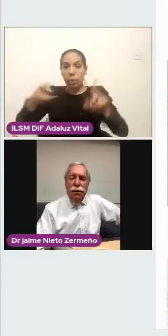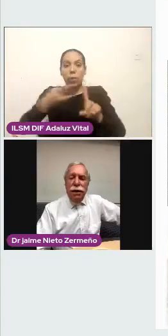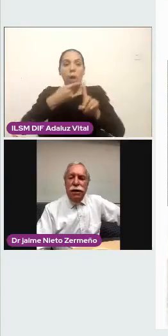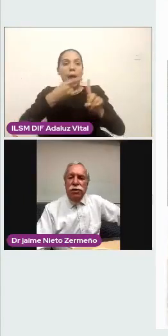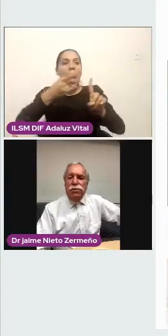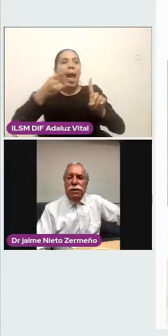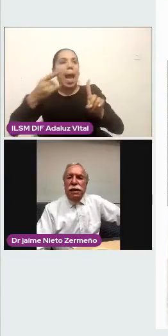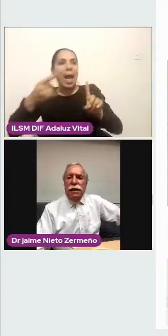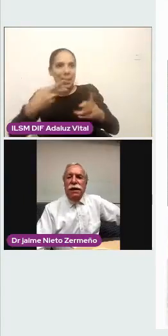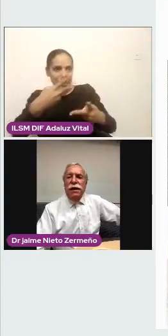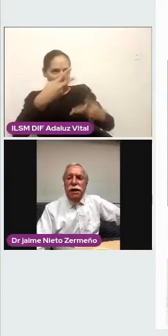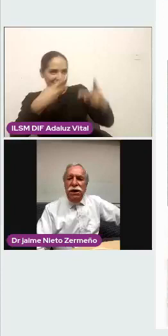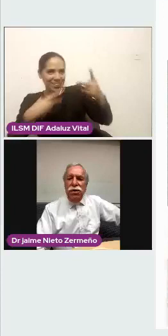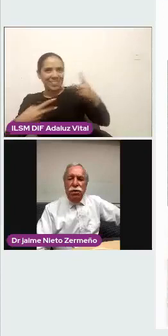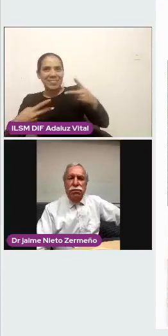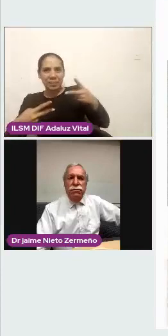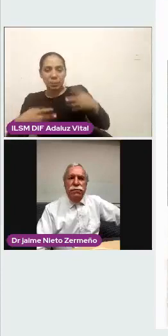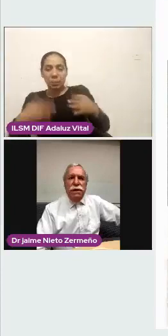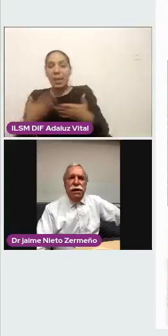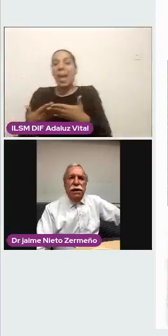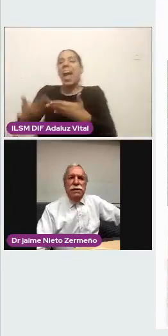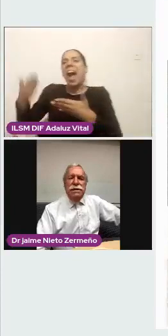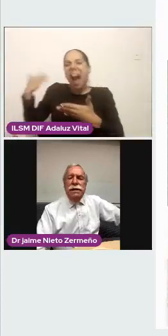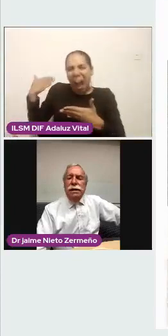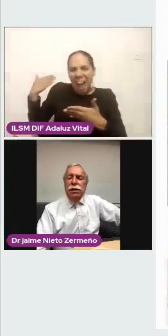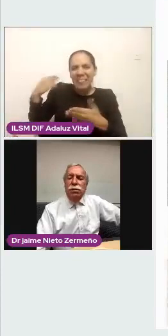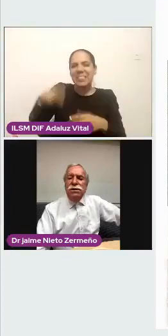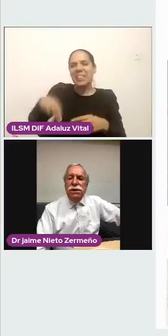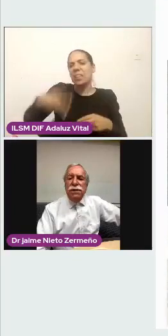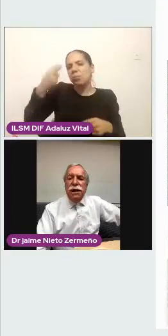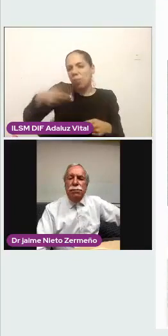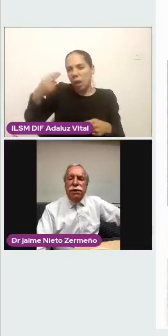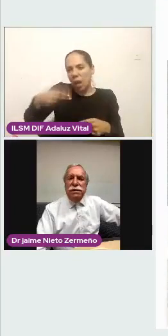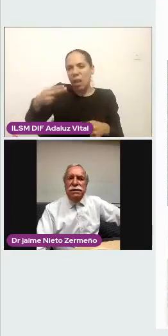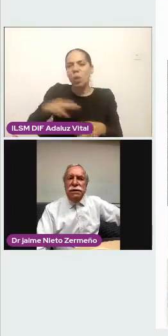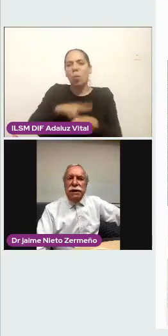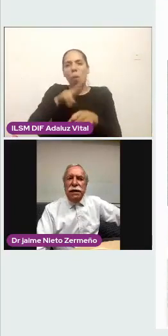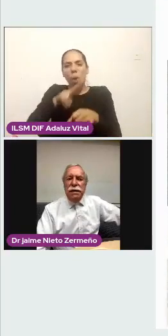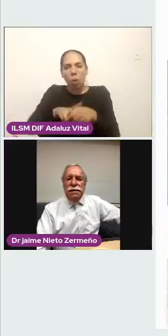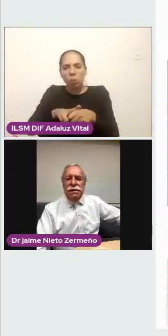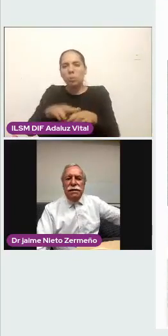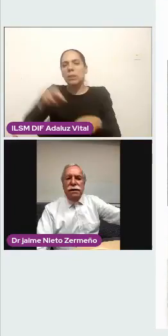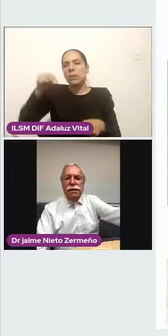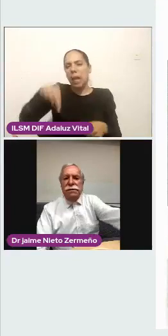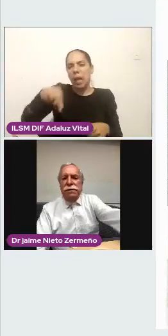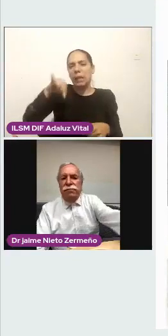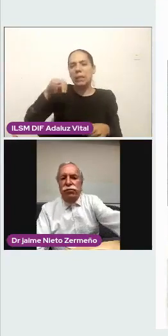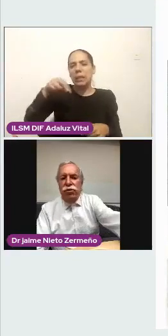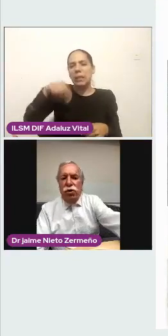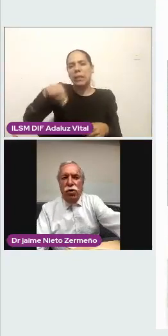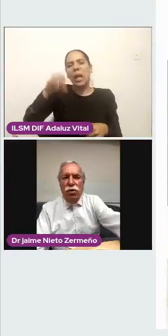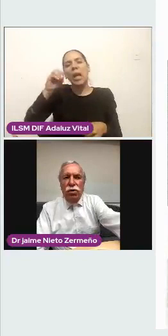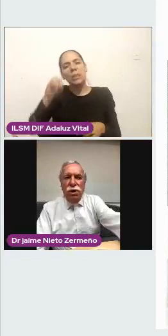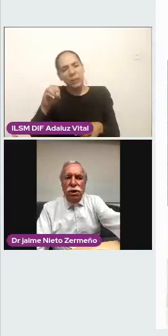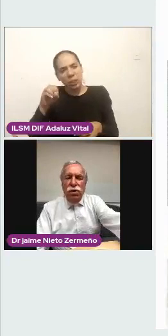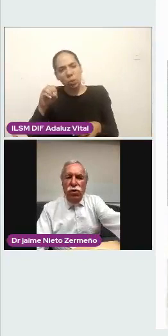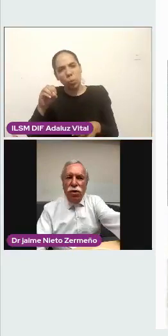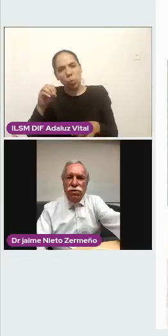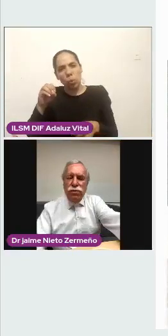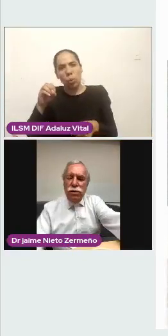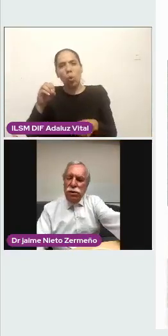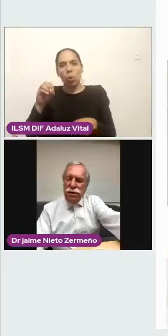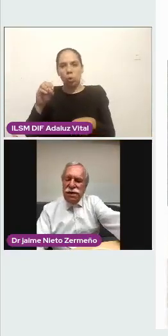se llamaba el Hospital del Niño. Este, como ustedes ven, la parte central se fundó con